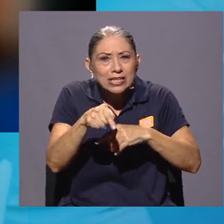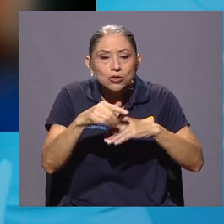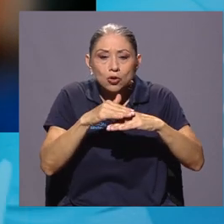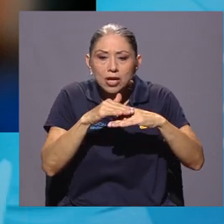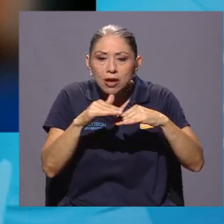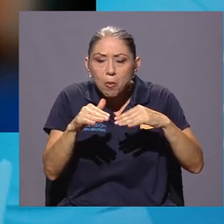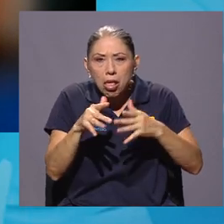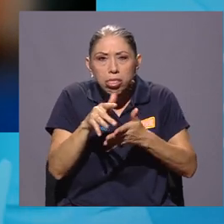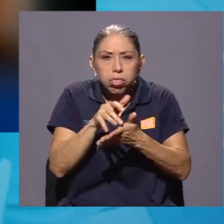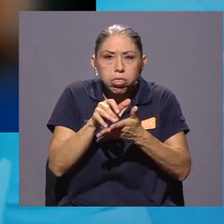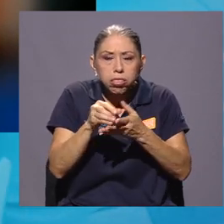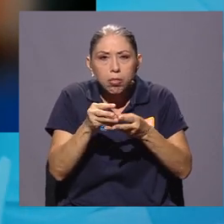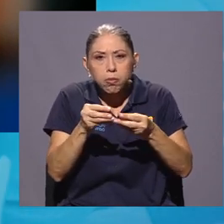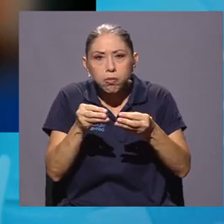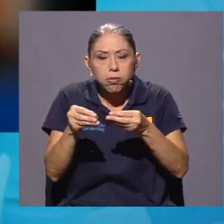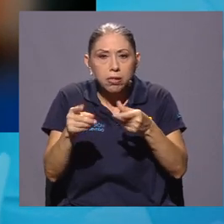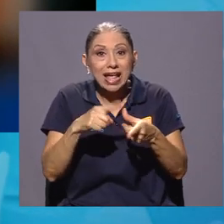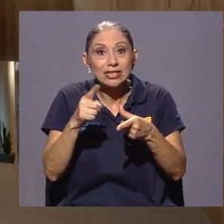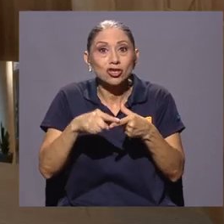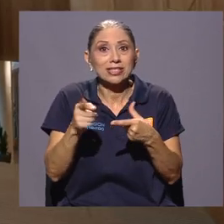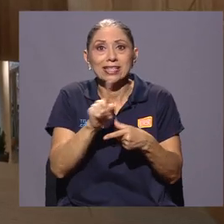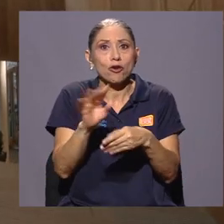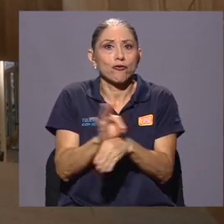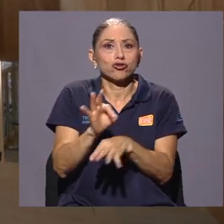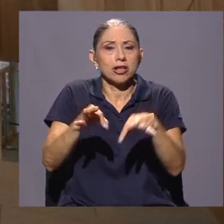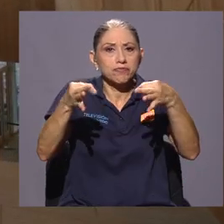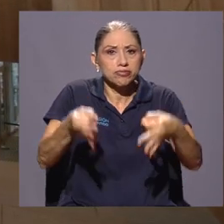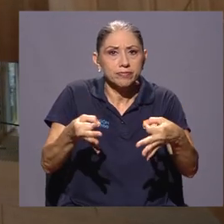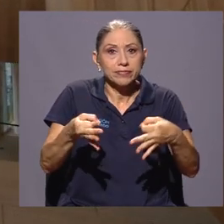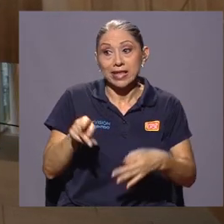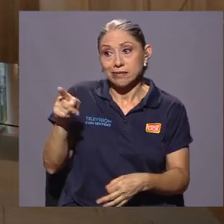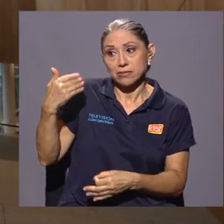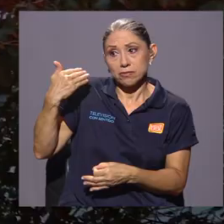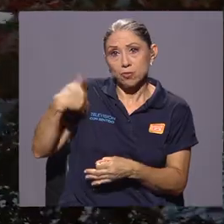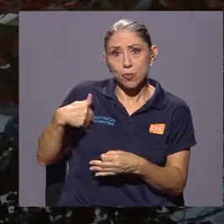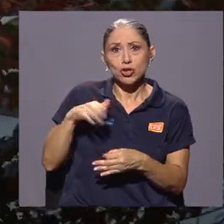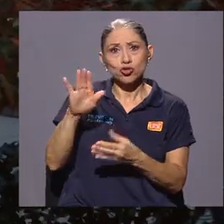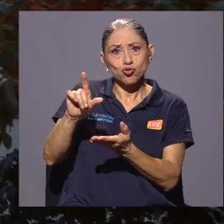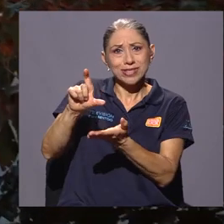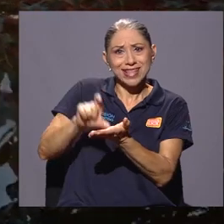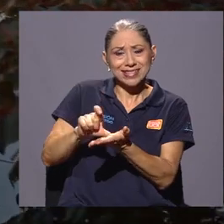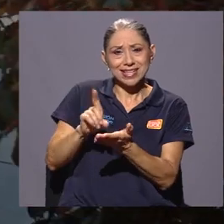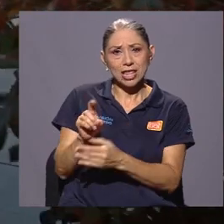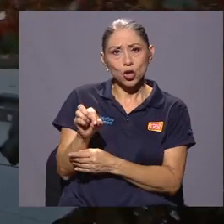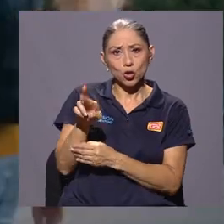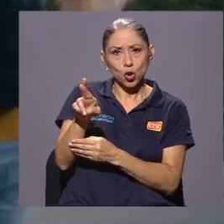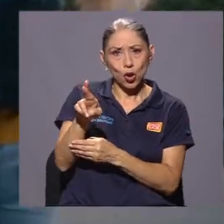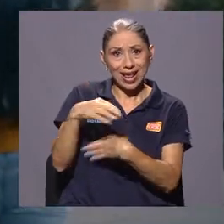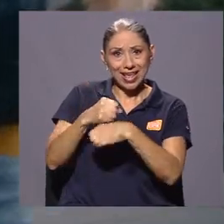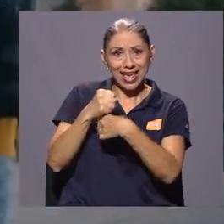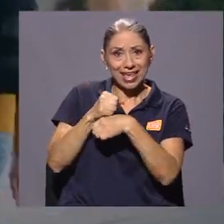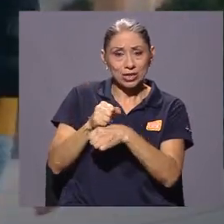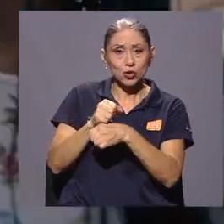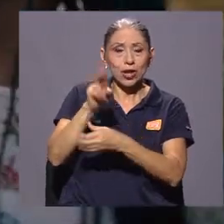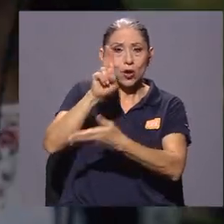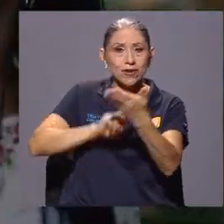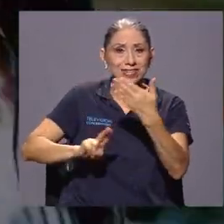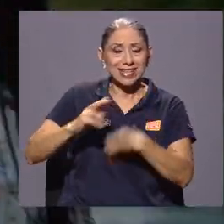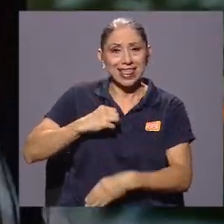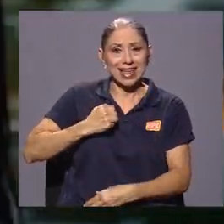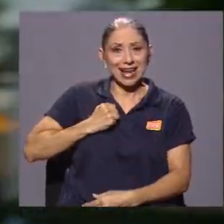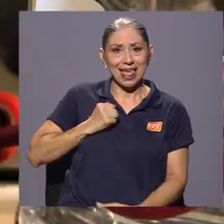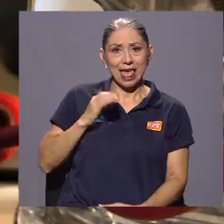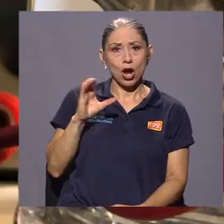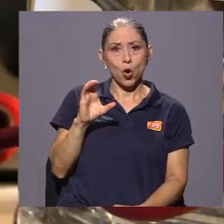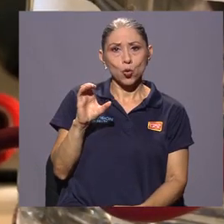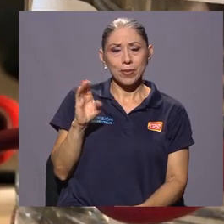perdiendo por las mismas condiciones de operación. Esto llevó a Serrano a dedicar su tesis de doctorado realizada en la Universidad de Colombia Británica en